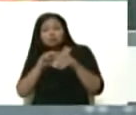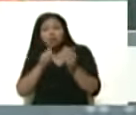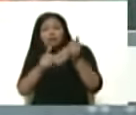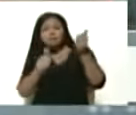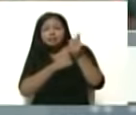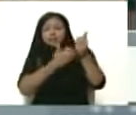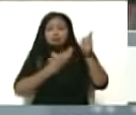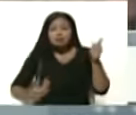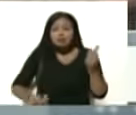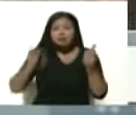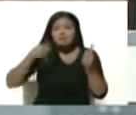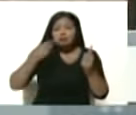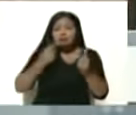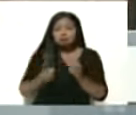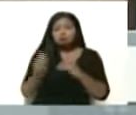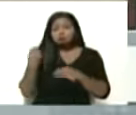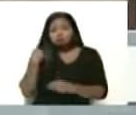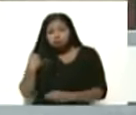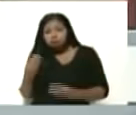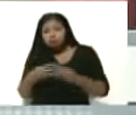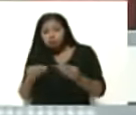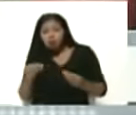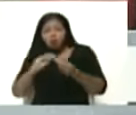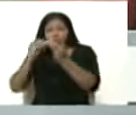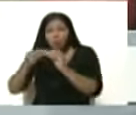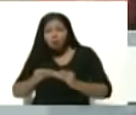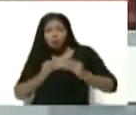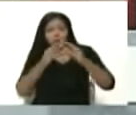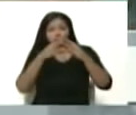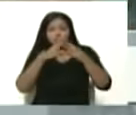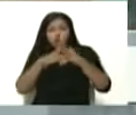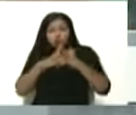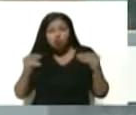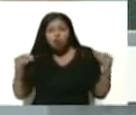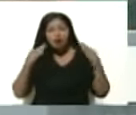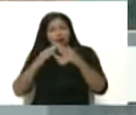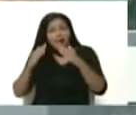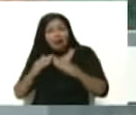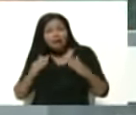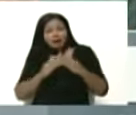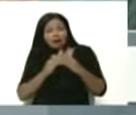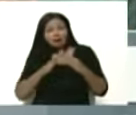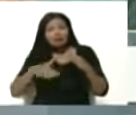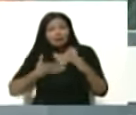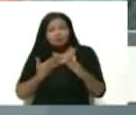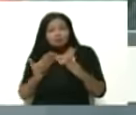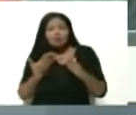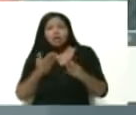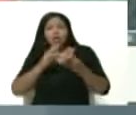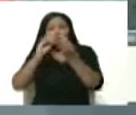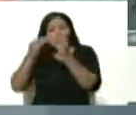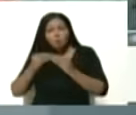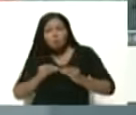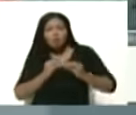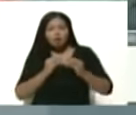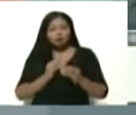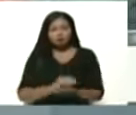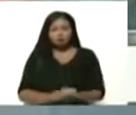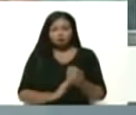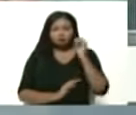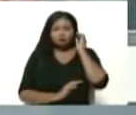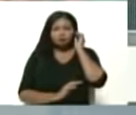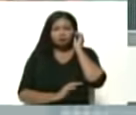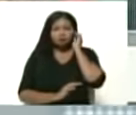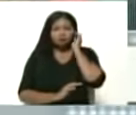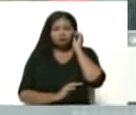aquí presente, tenemos que garantizar la reparación de todas las viviendas que puedan ser reparables, que han sido